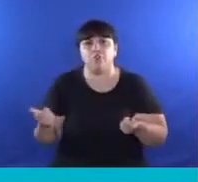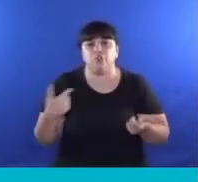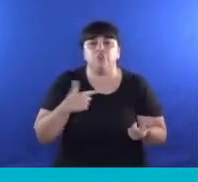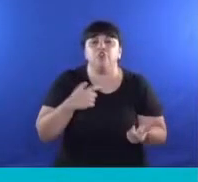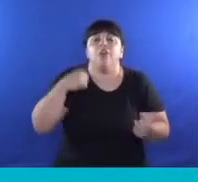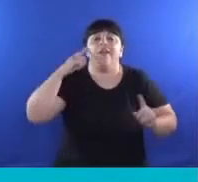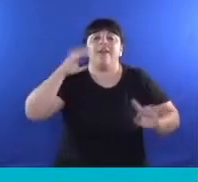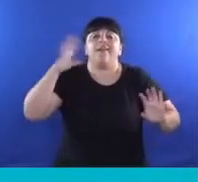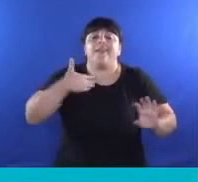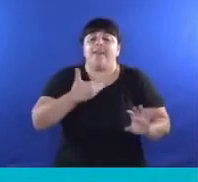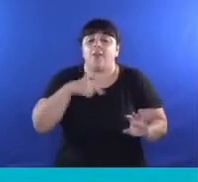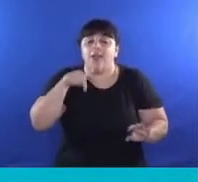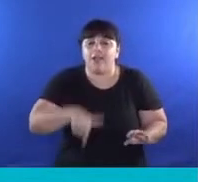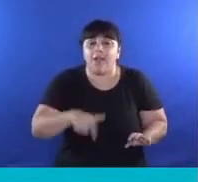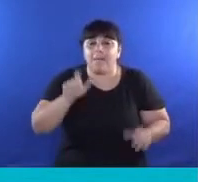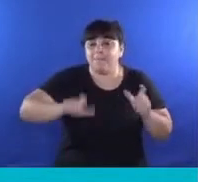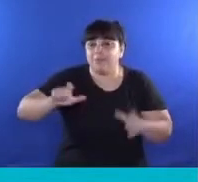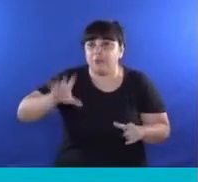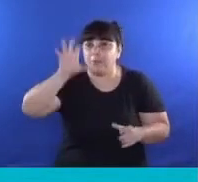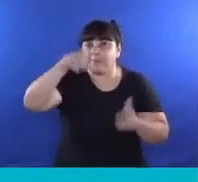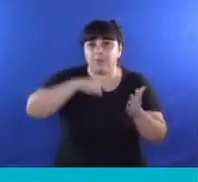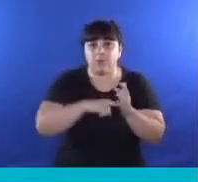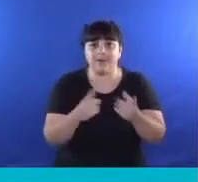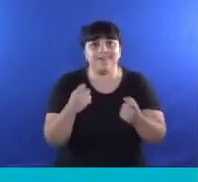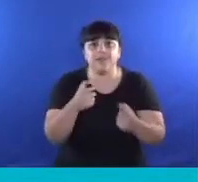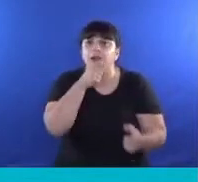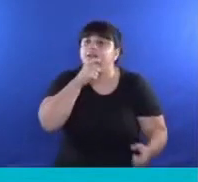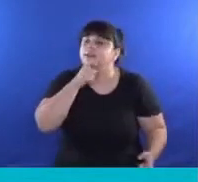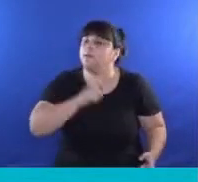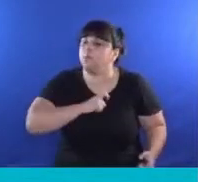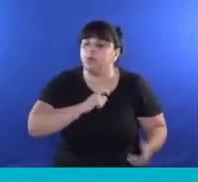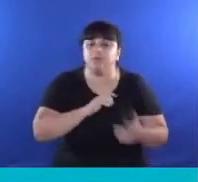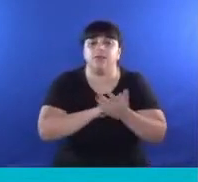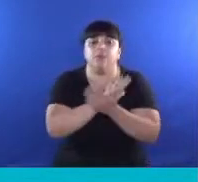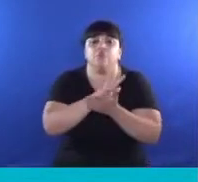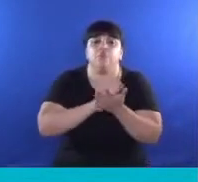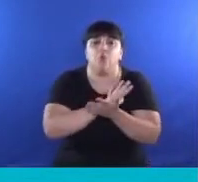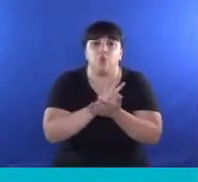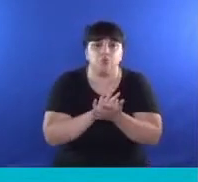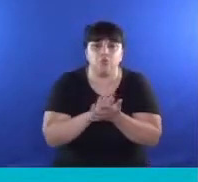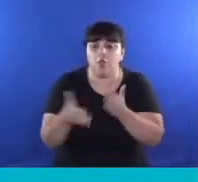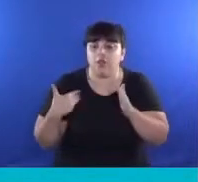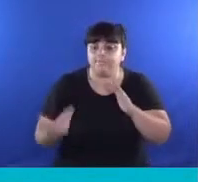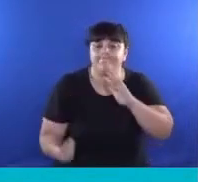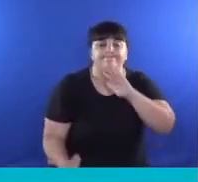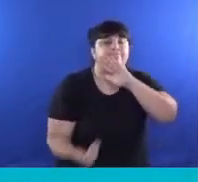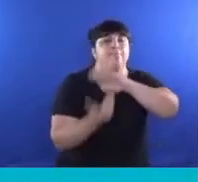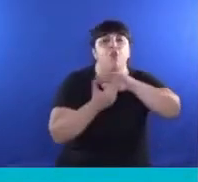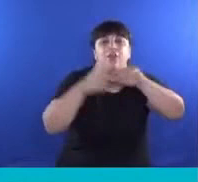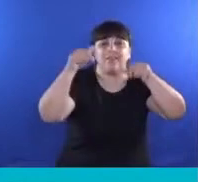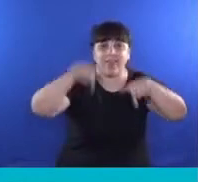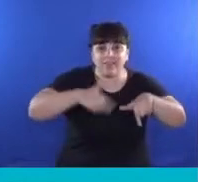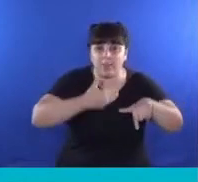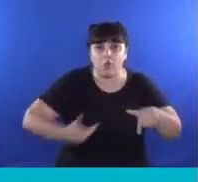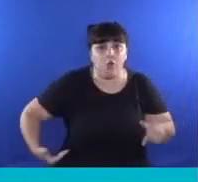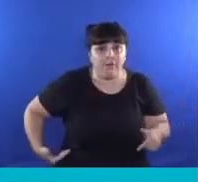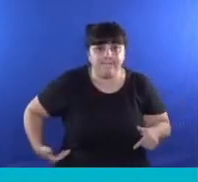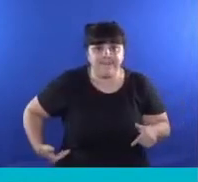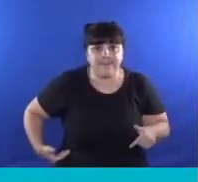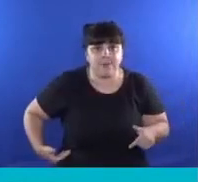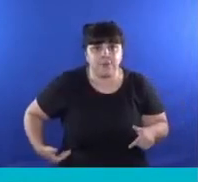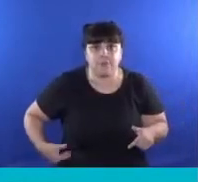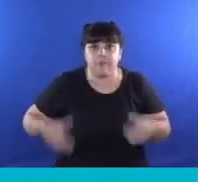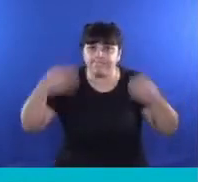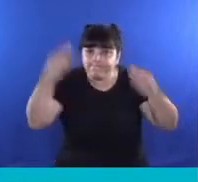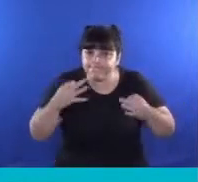bonaerenses necesitan respuestas, necesitan soluciones y las prioridades de este gobierno no son las